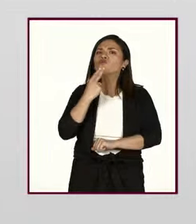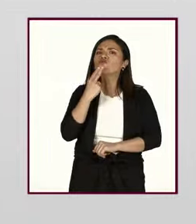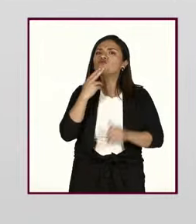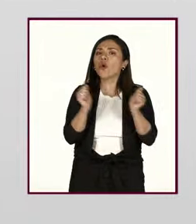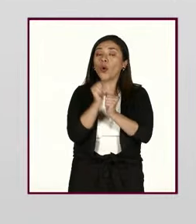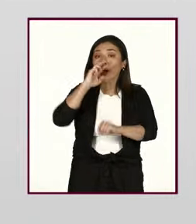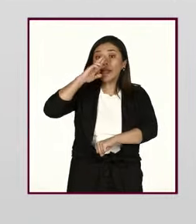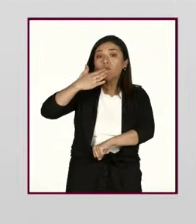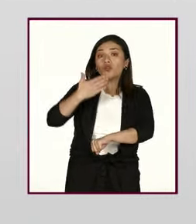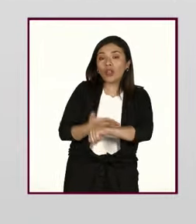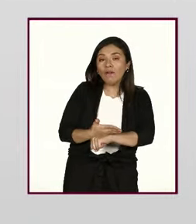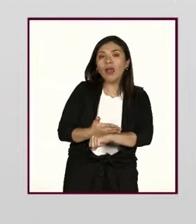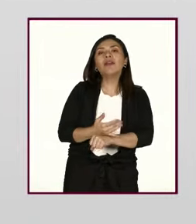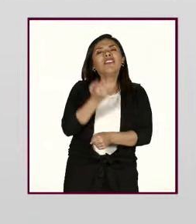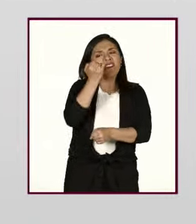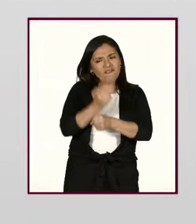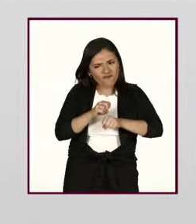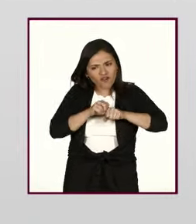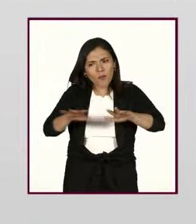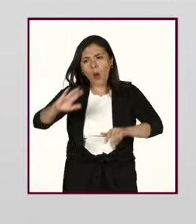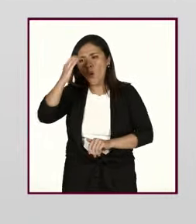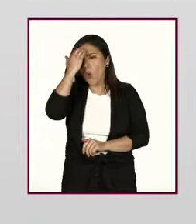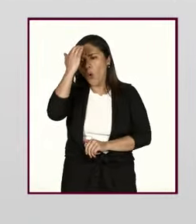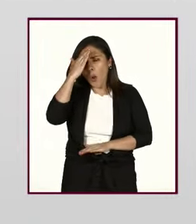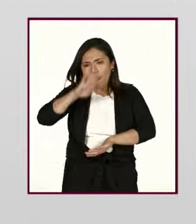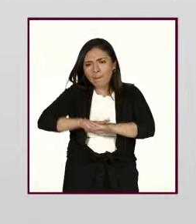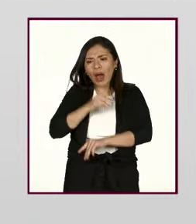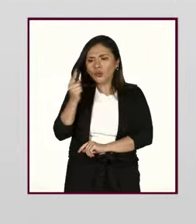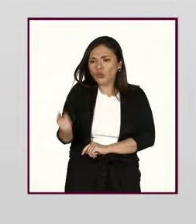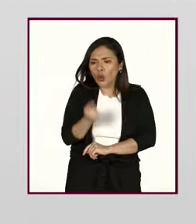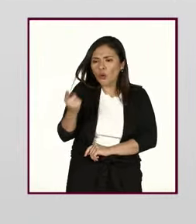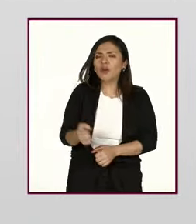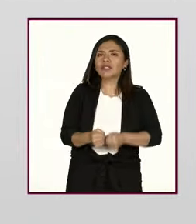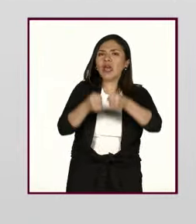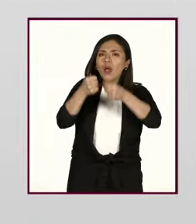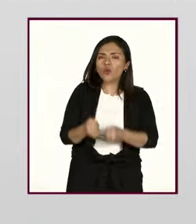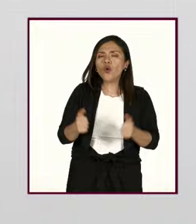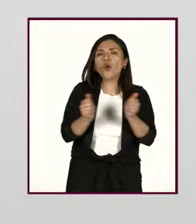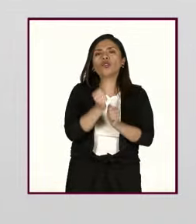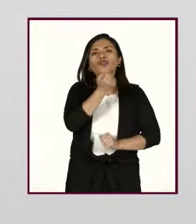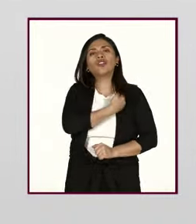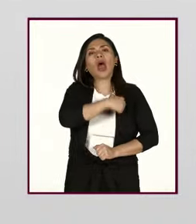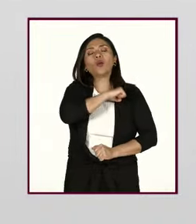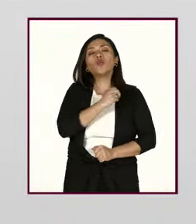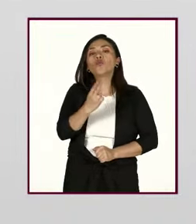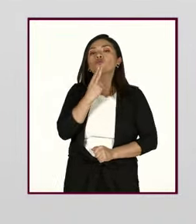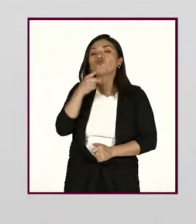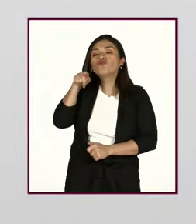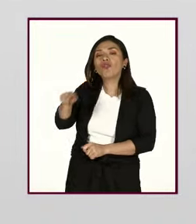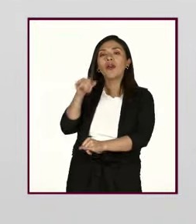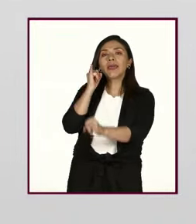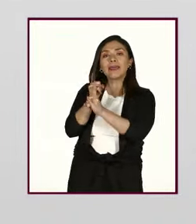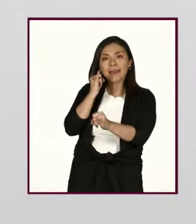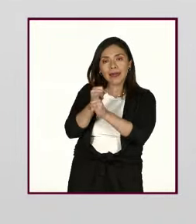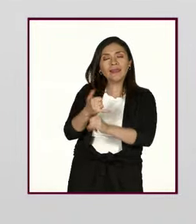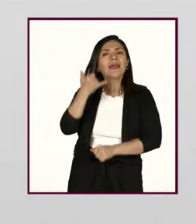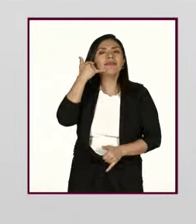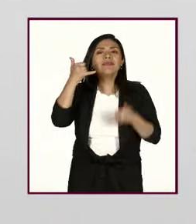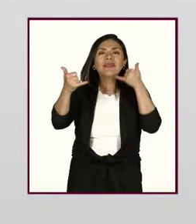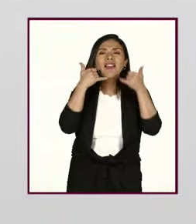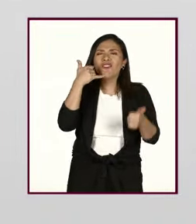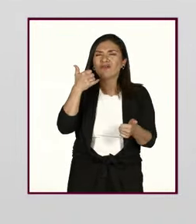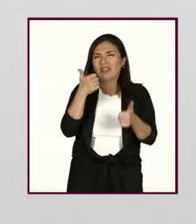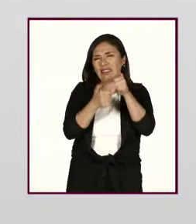responsable, informado, sostenible, seguro y saludable del Internet, de la telefonía